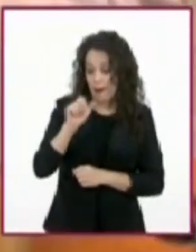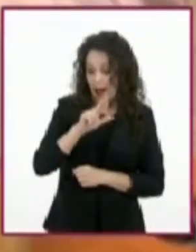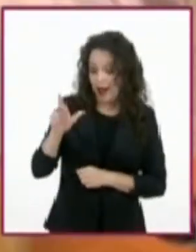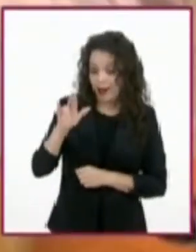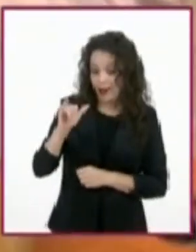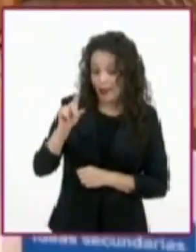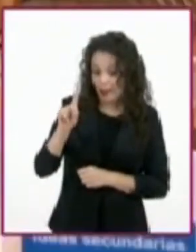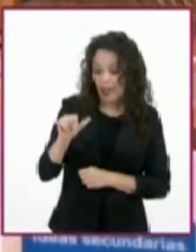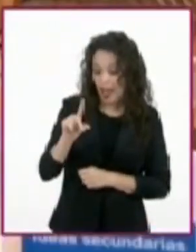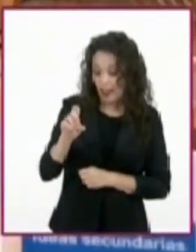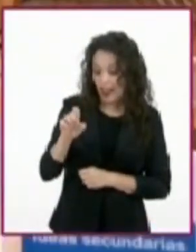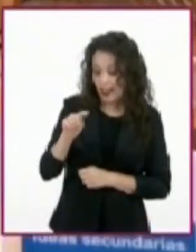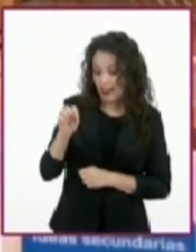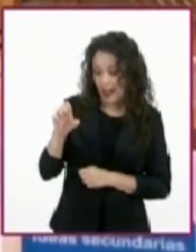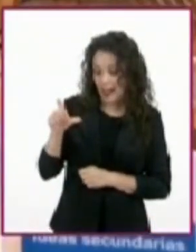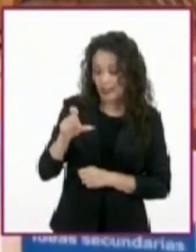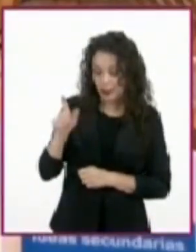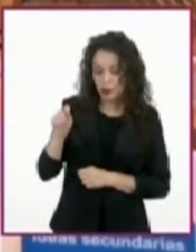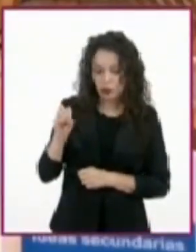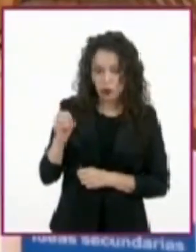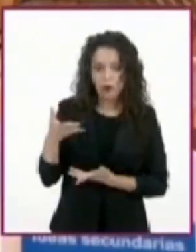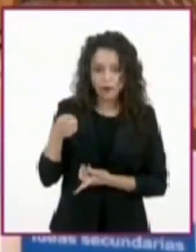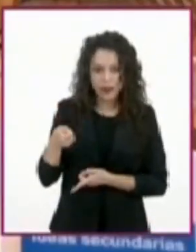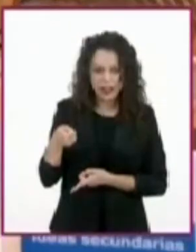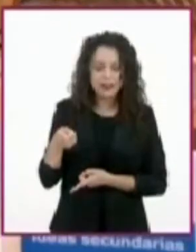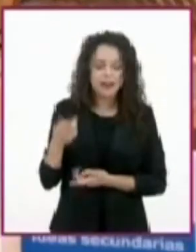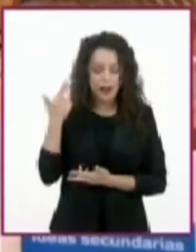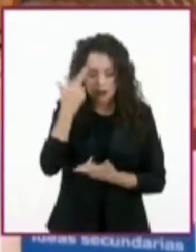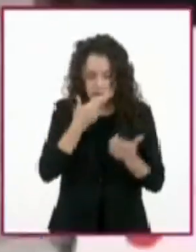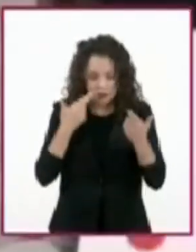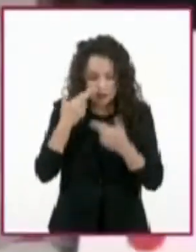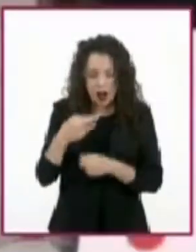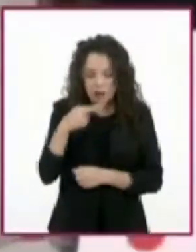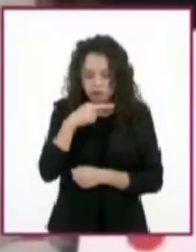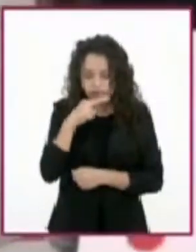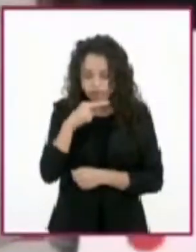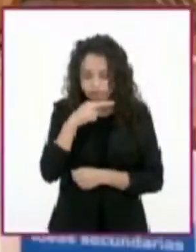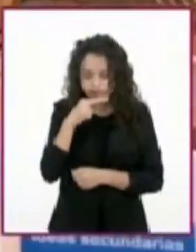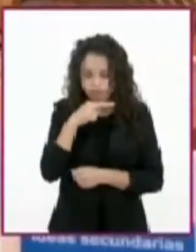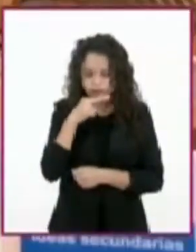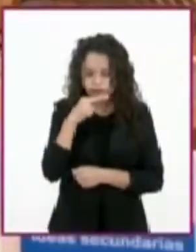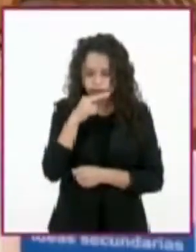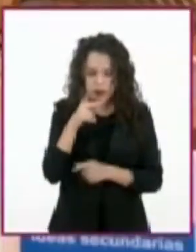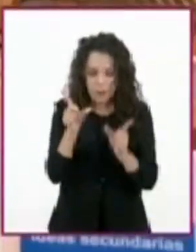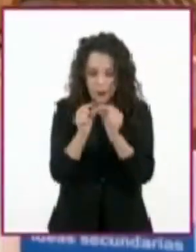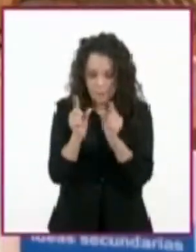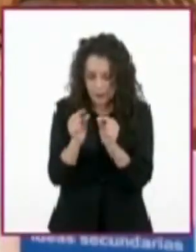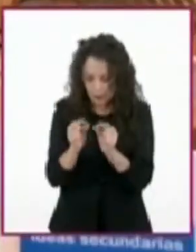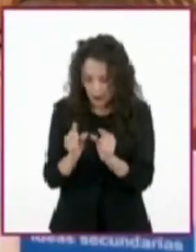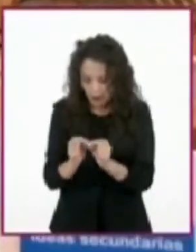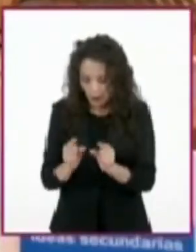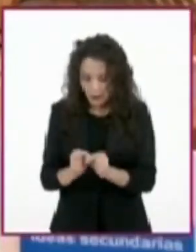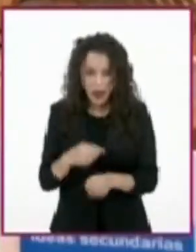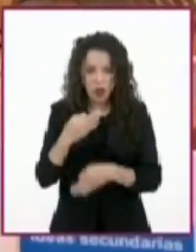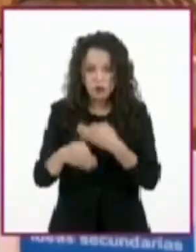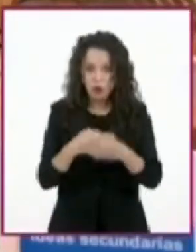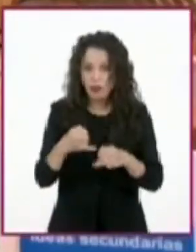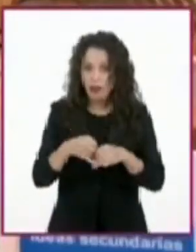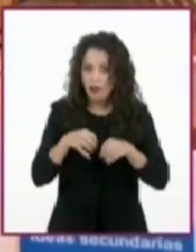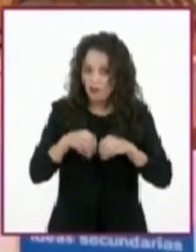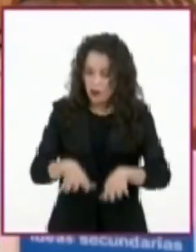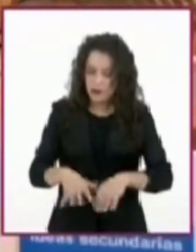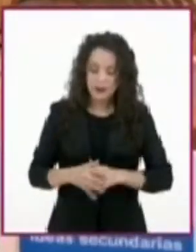que consiste en revisar muy rápidamente toda la información o la